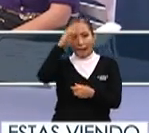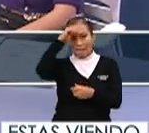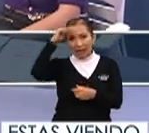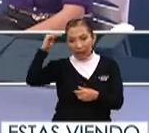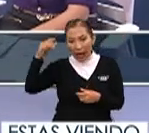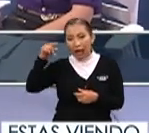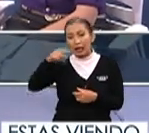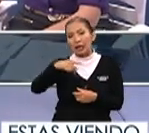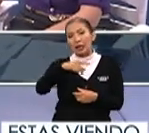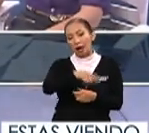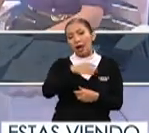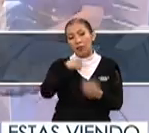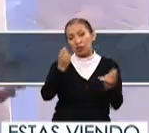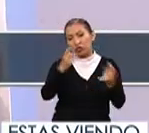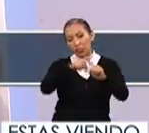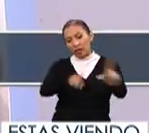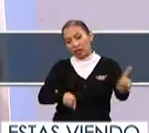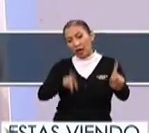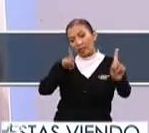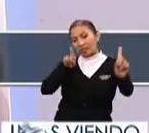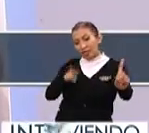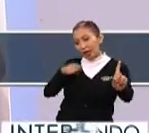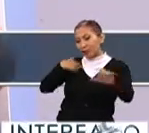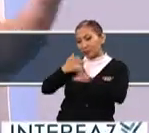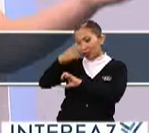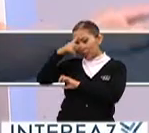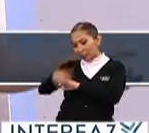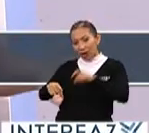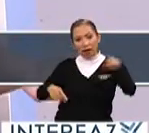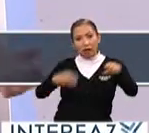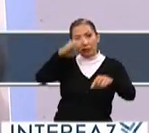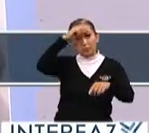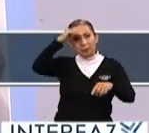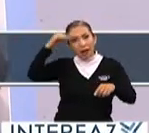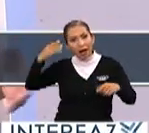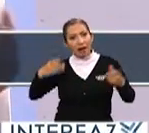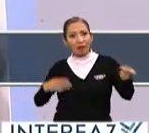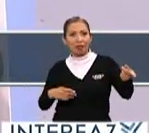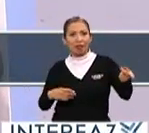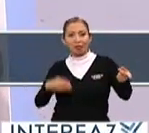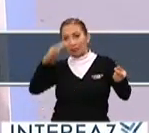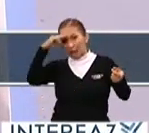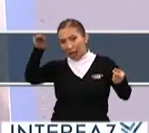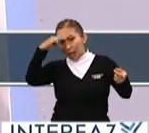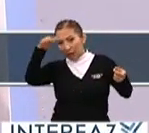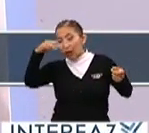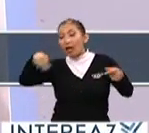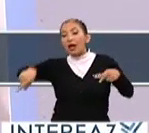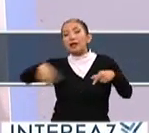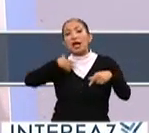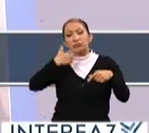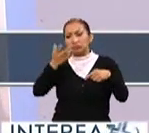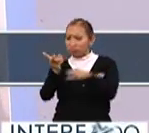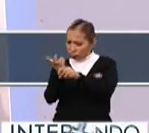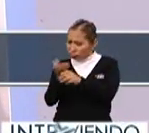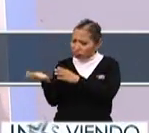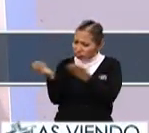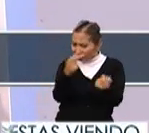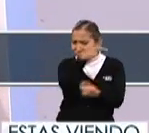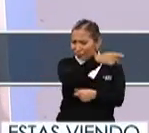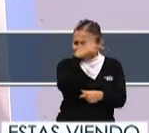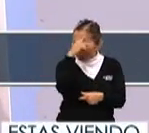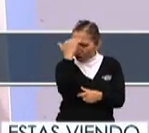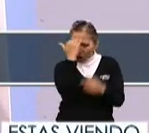entonces había mucha diferencia entre el estado de México con Mexicali y nosotros los invitábamos a decirles